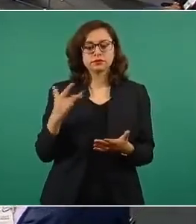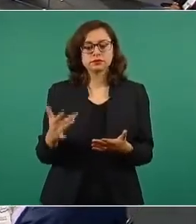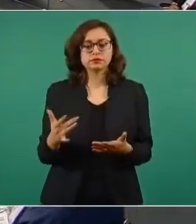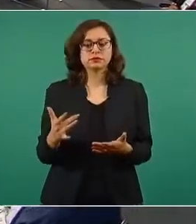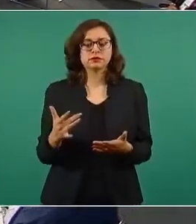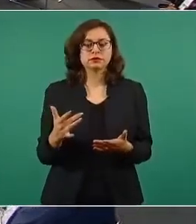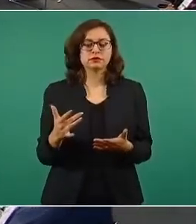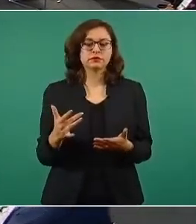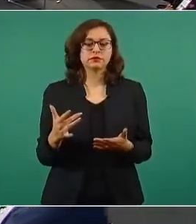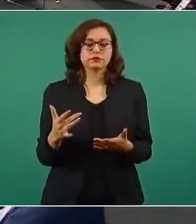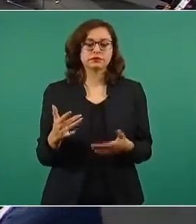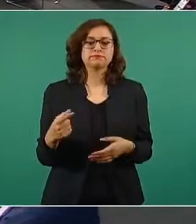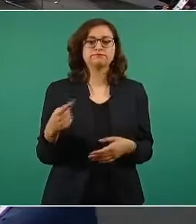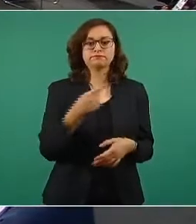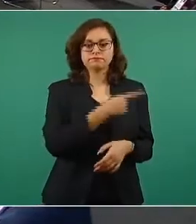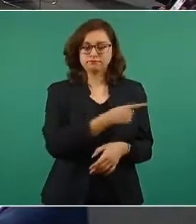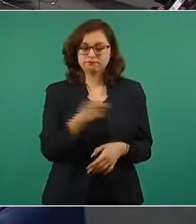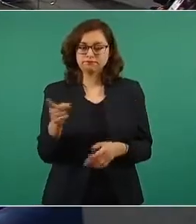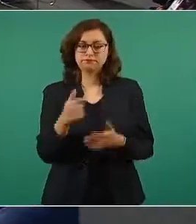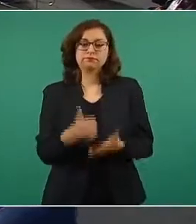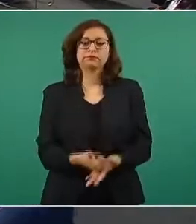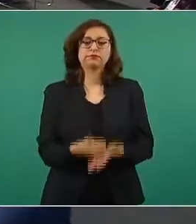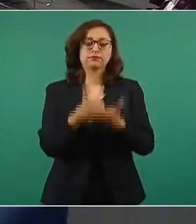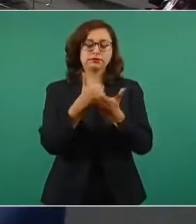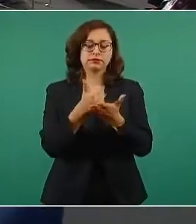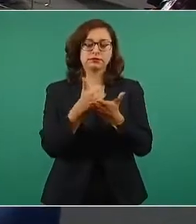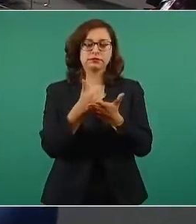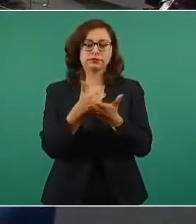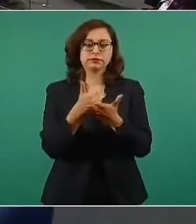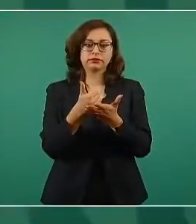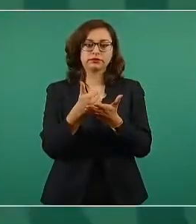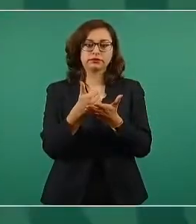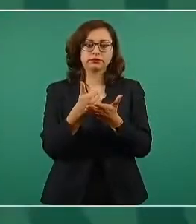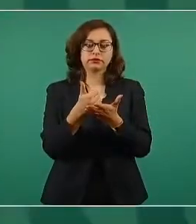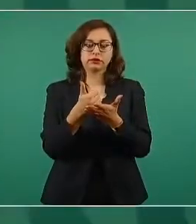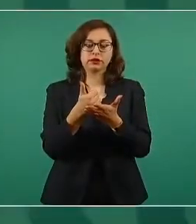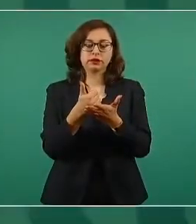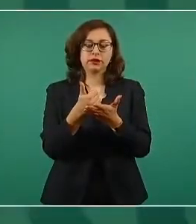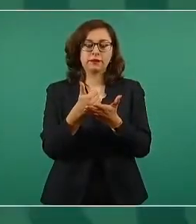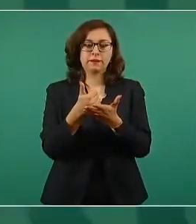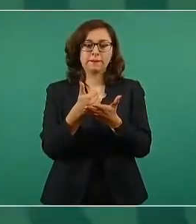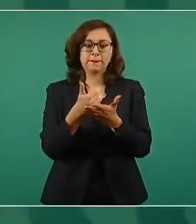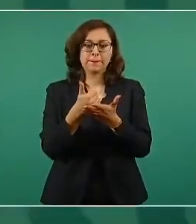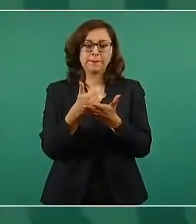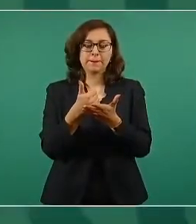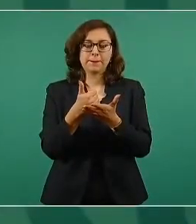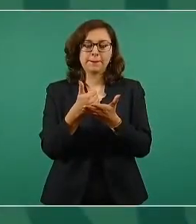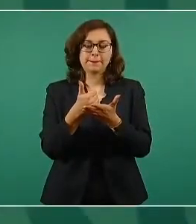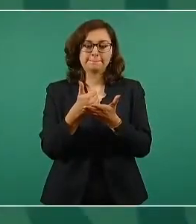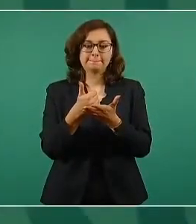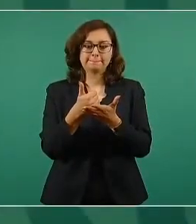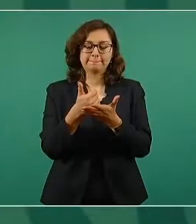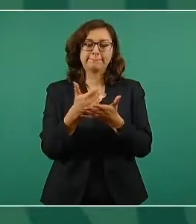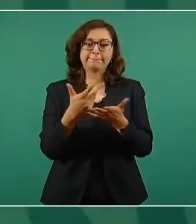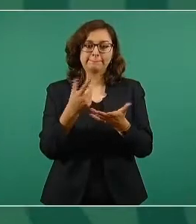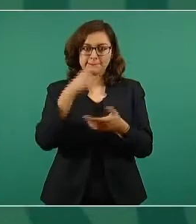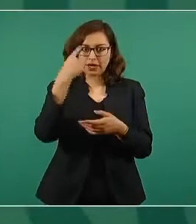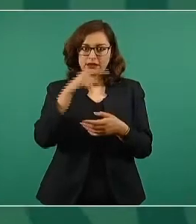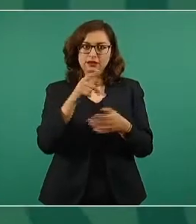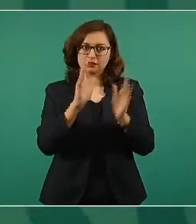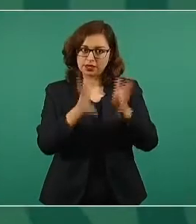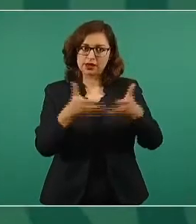permitieron que se pueda operar esa